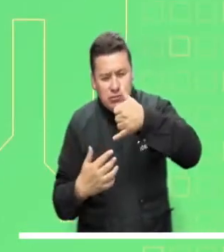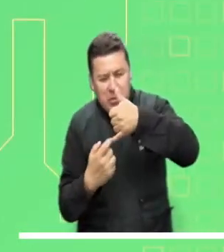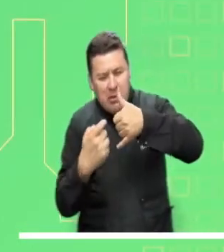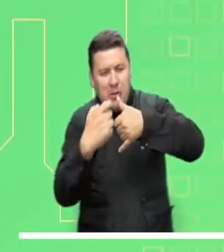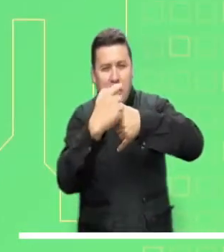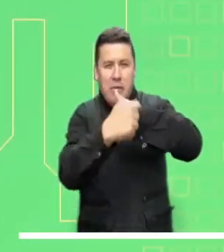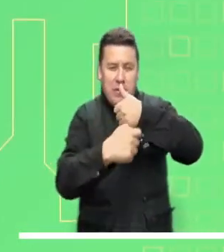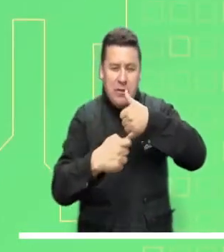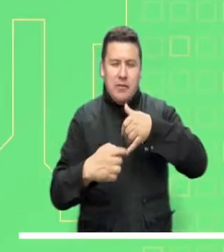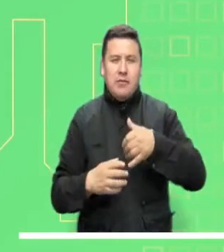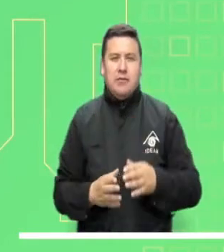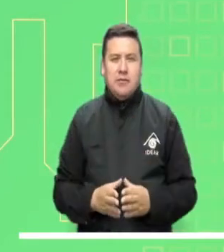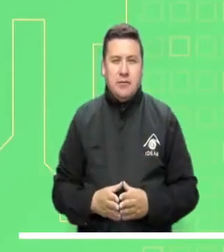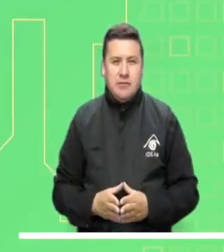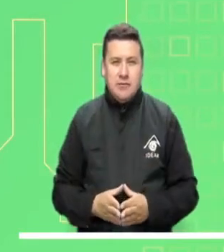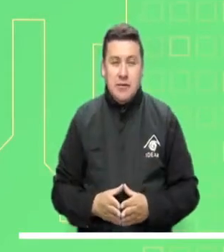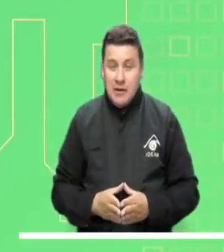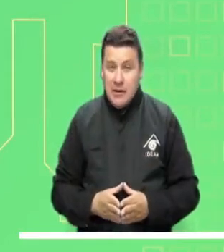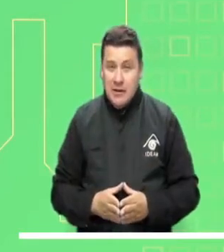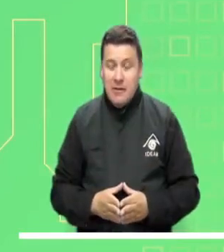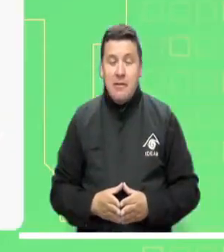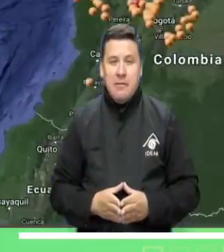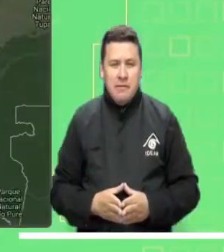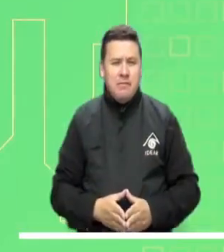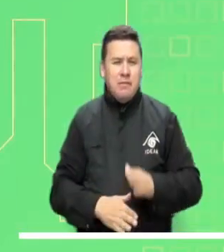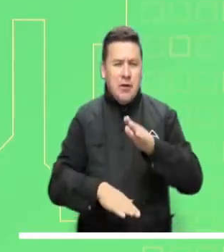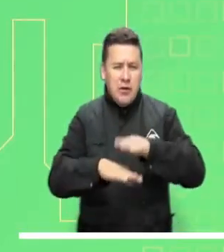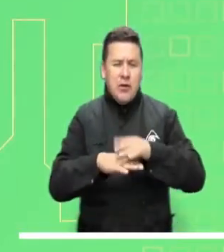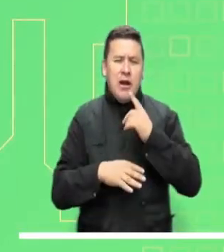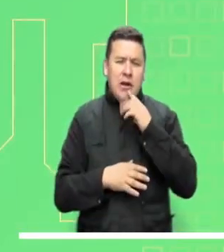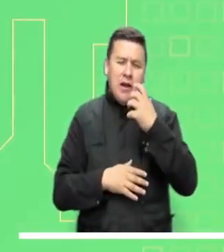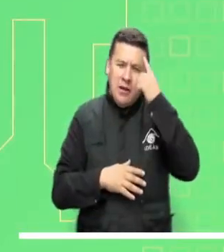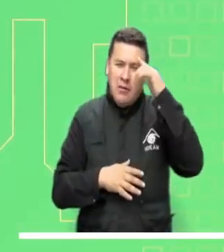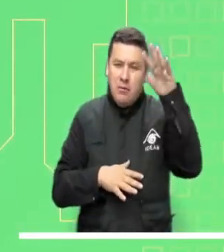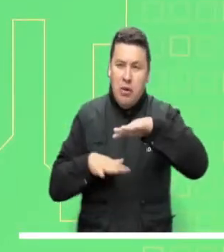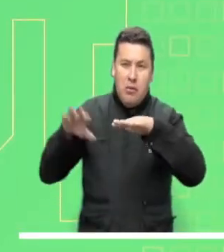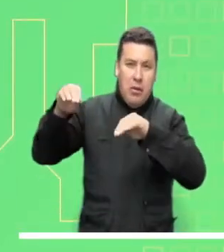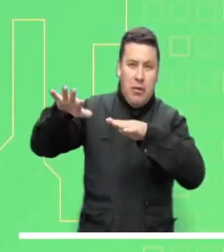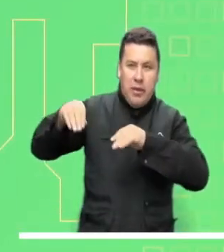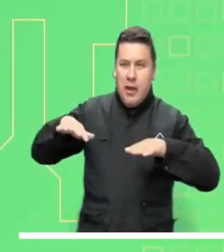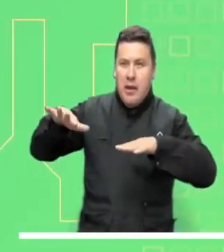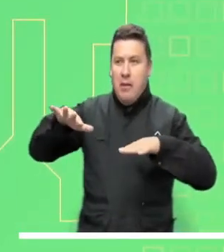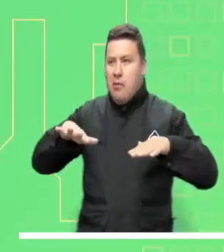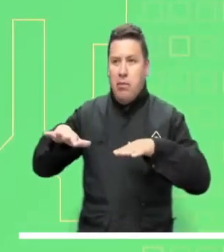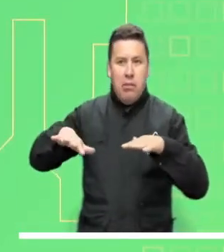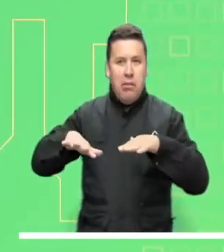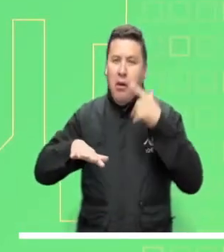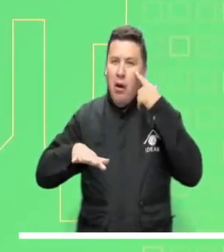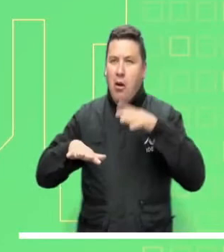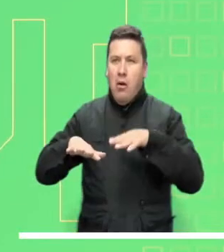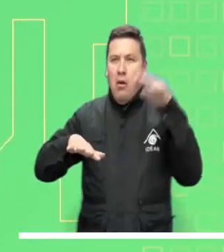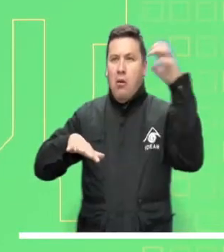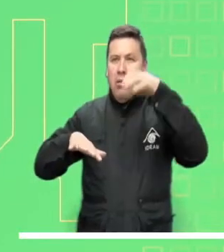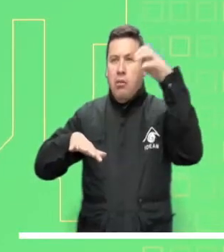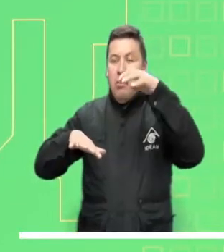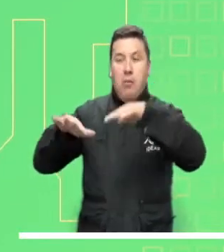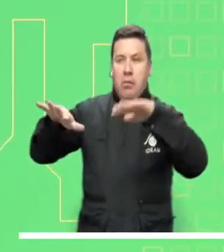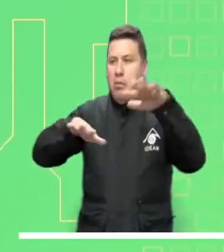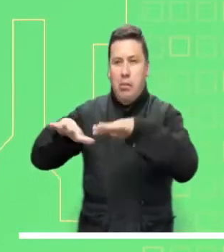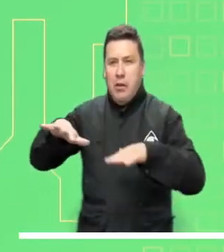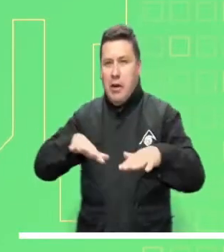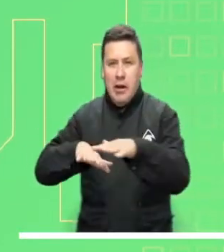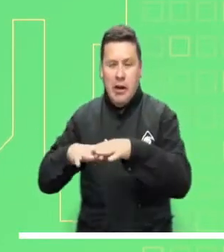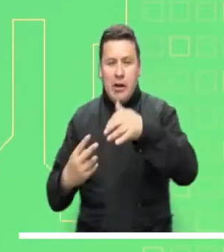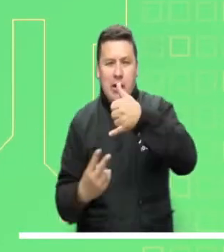pastos de varios municipios ubicados en el departamento del Valle del Cauca. Alerta roja por posibles deslizamientos en zonas montañosas de los